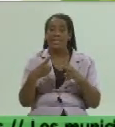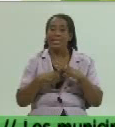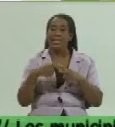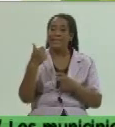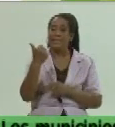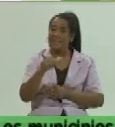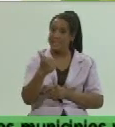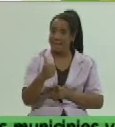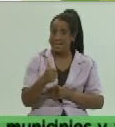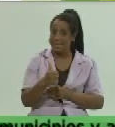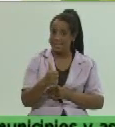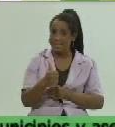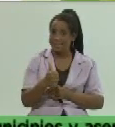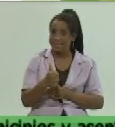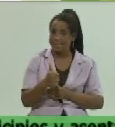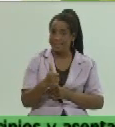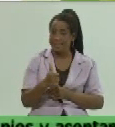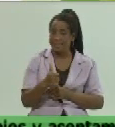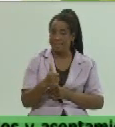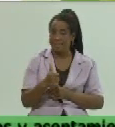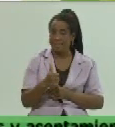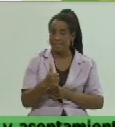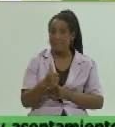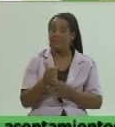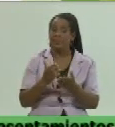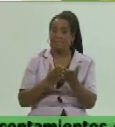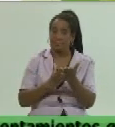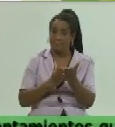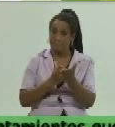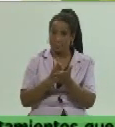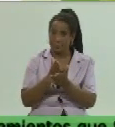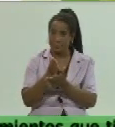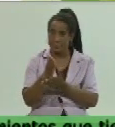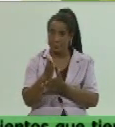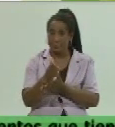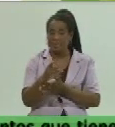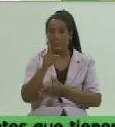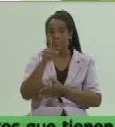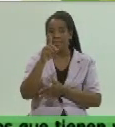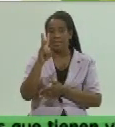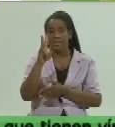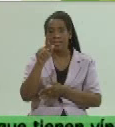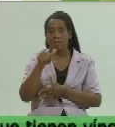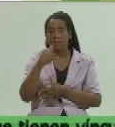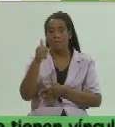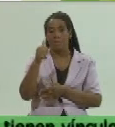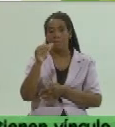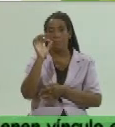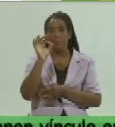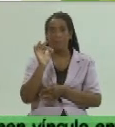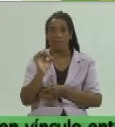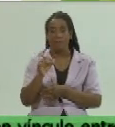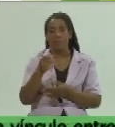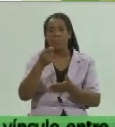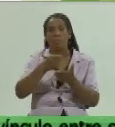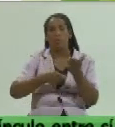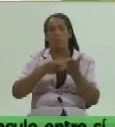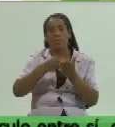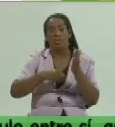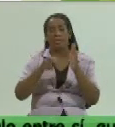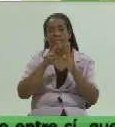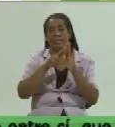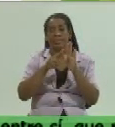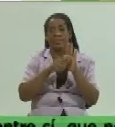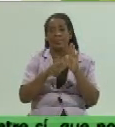o sea con lugar para un 13 3% o sea que esas multas por resolución al ser con